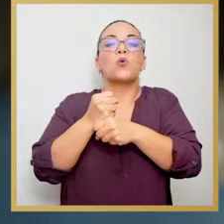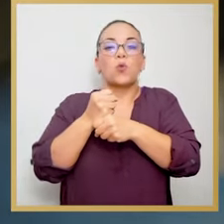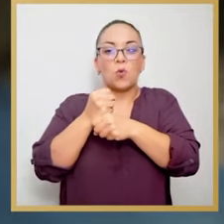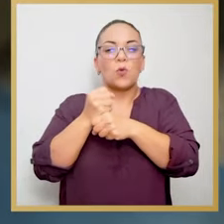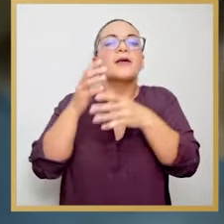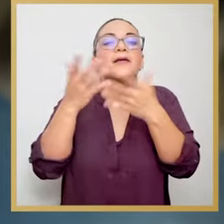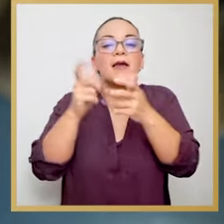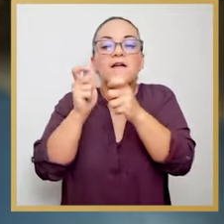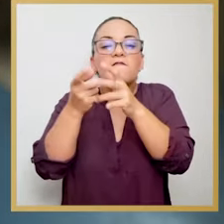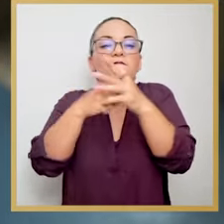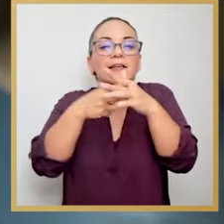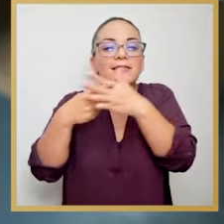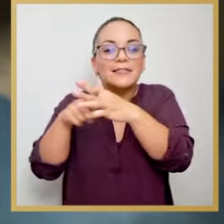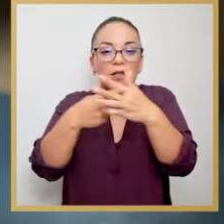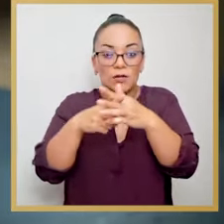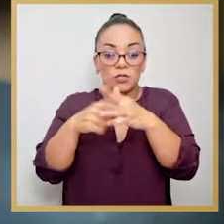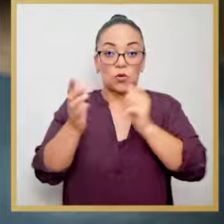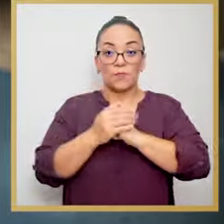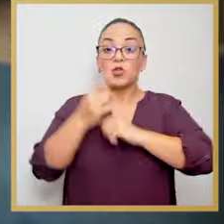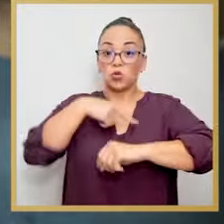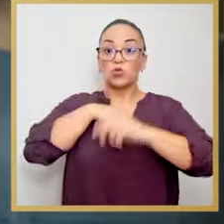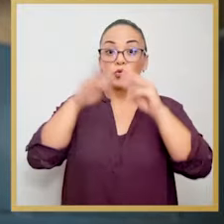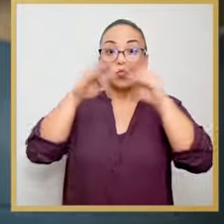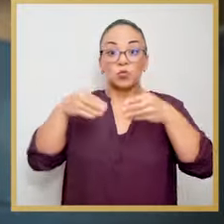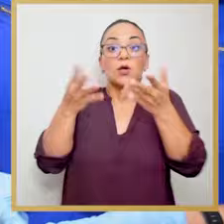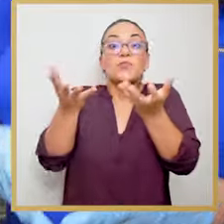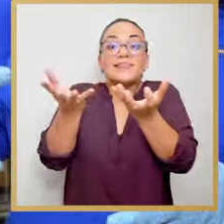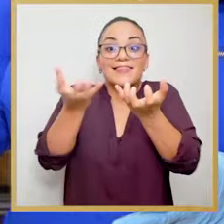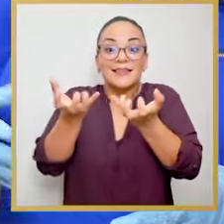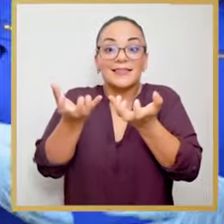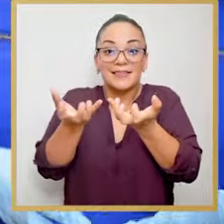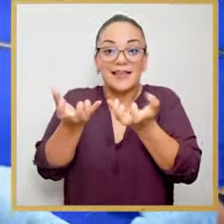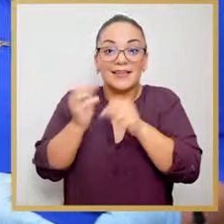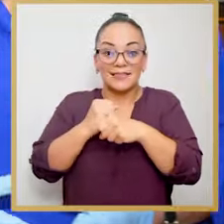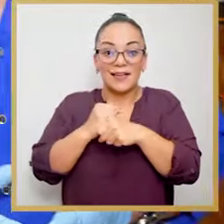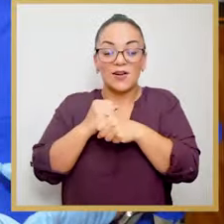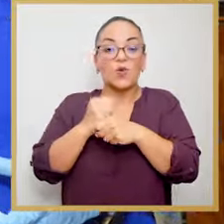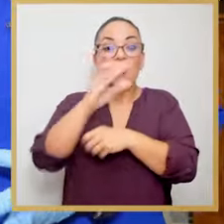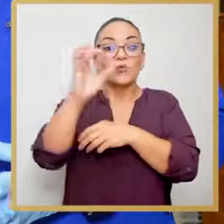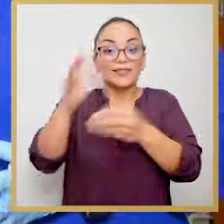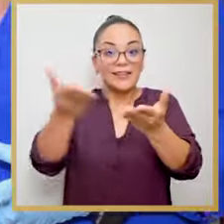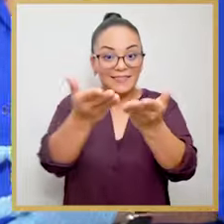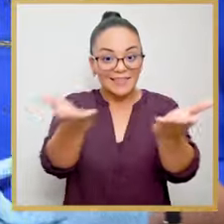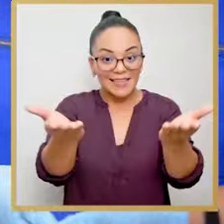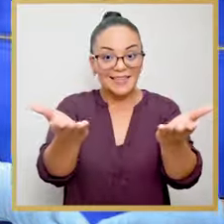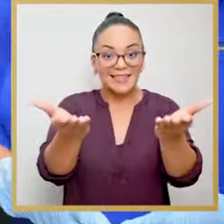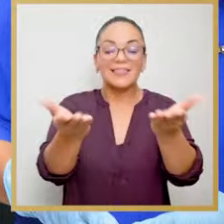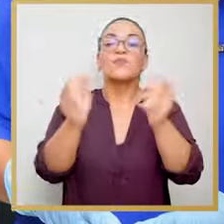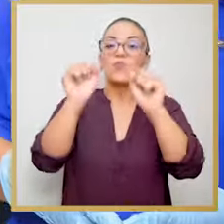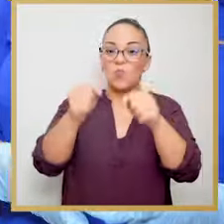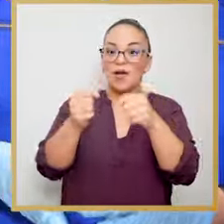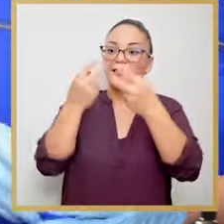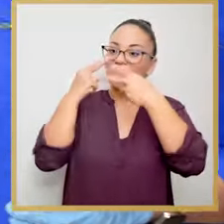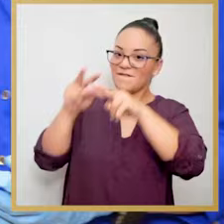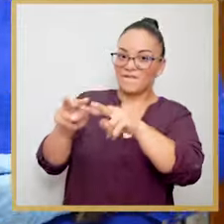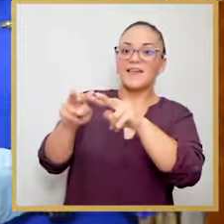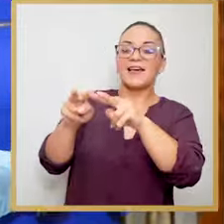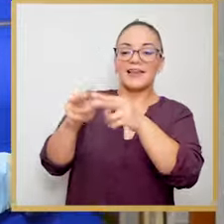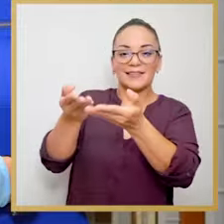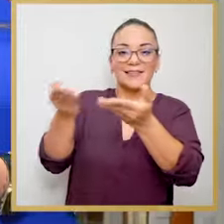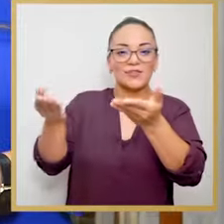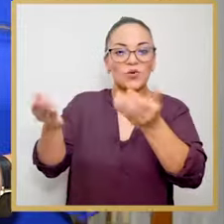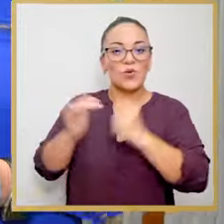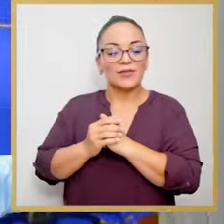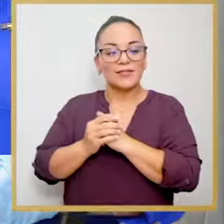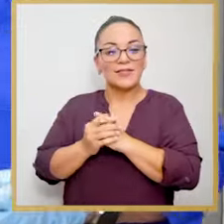sobre todo en restauración. Eso no significa que el museo no desee que los costarricenses vuelvan a ver